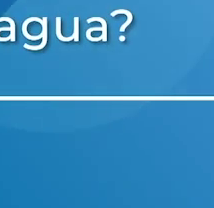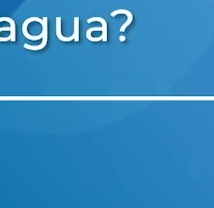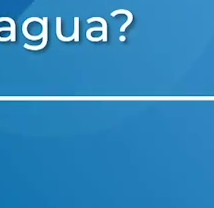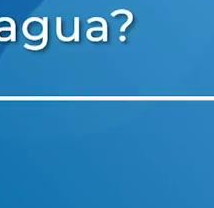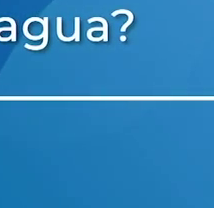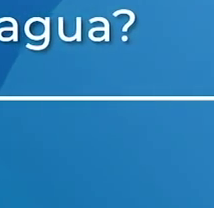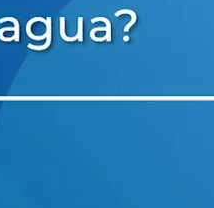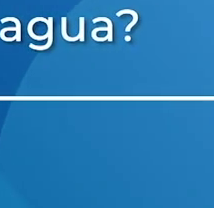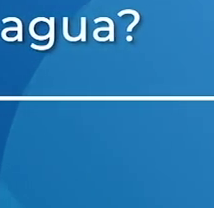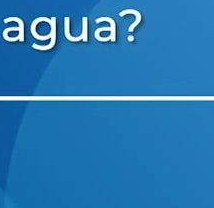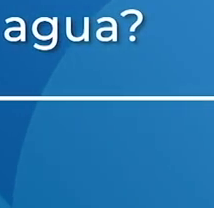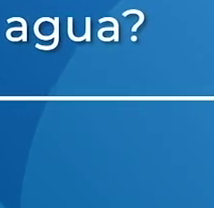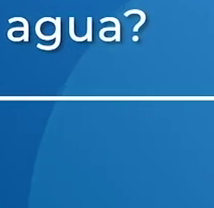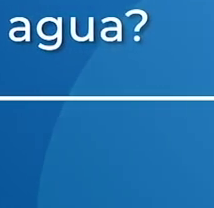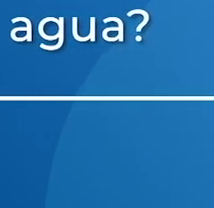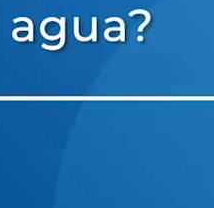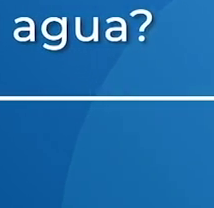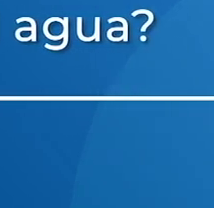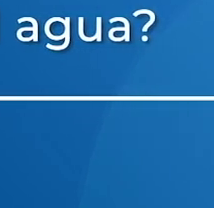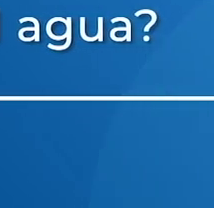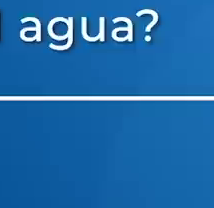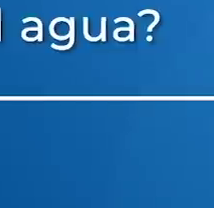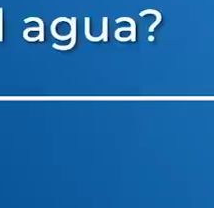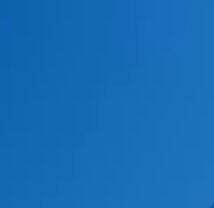¿De qué en